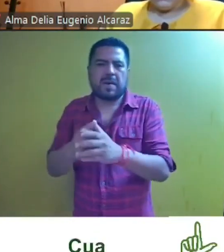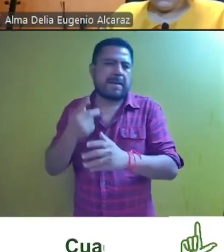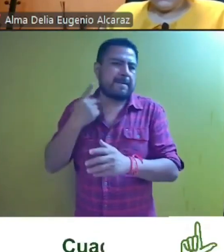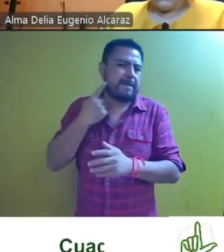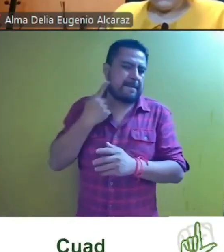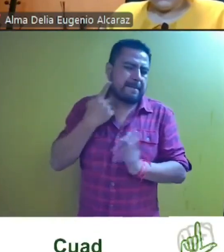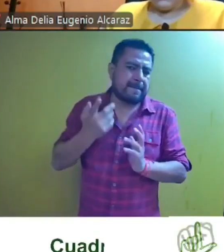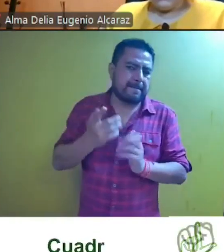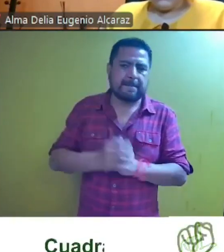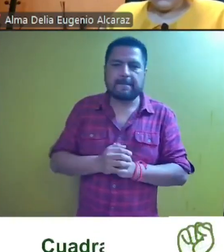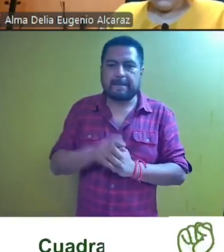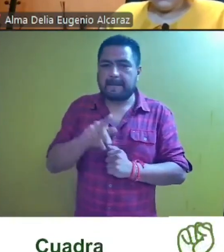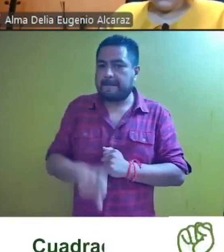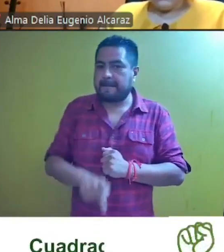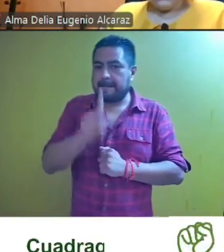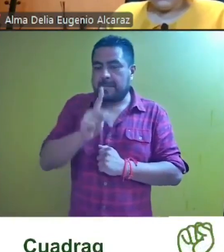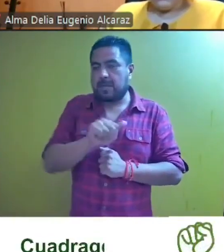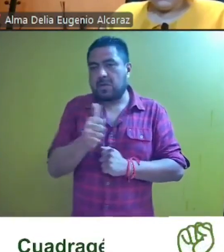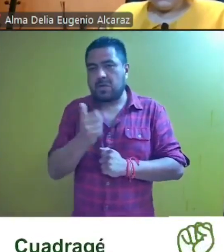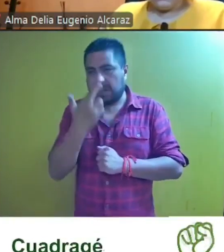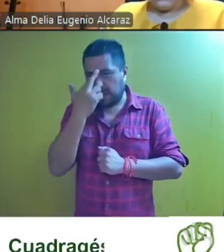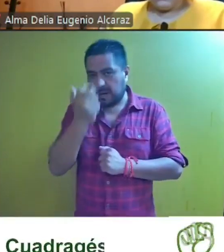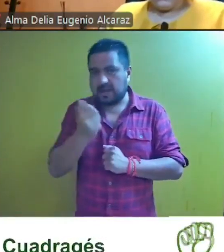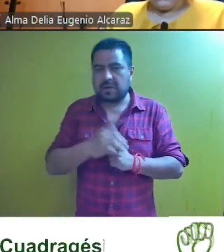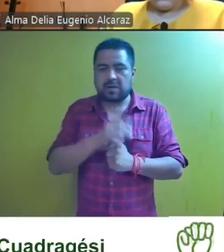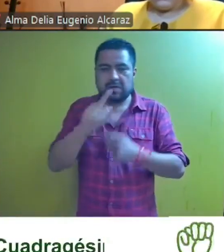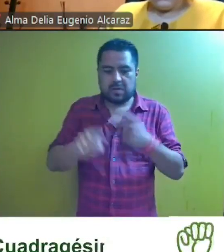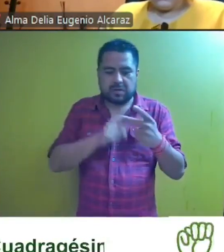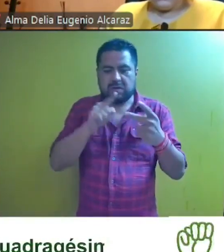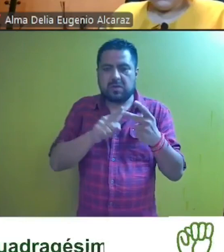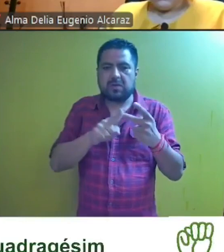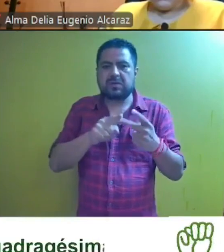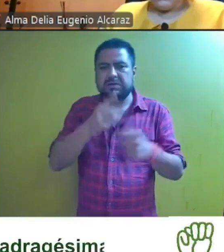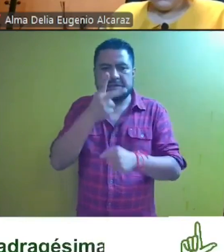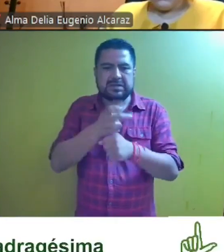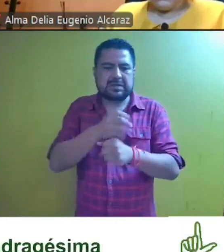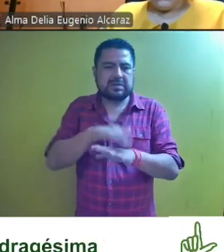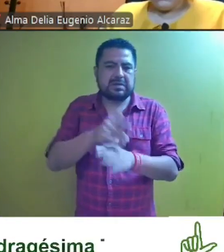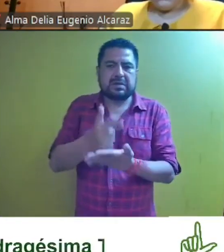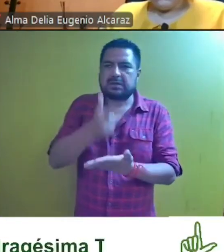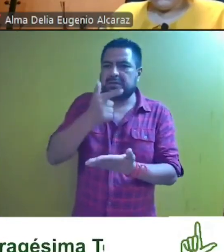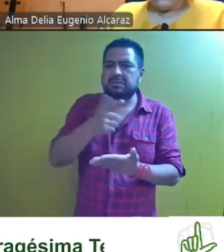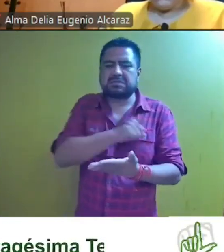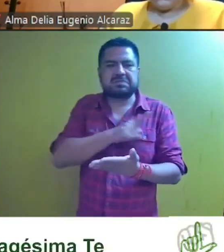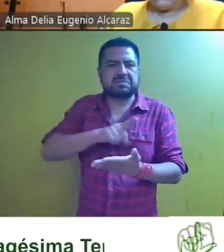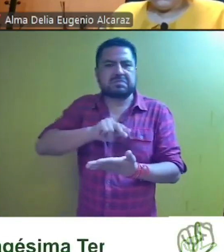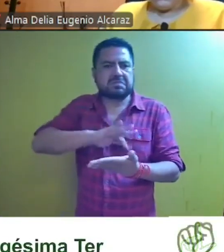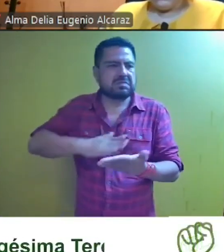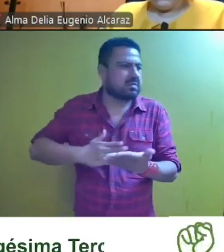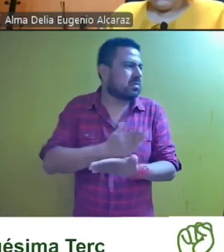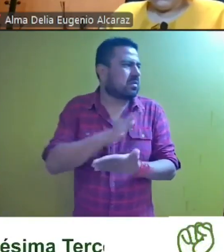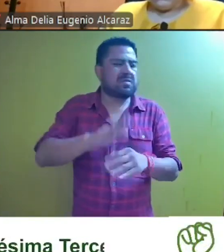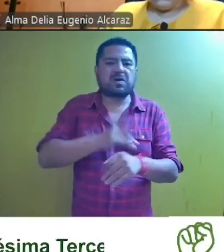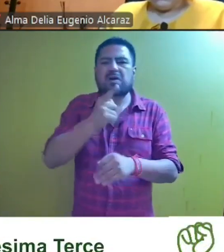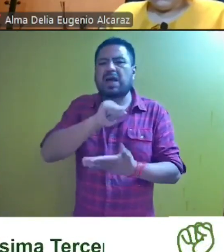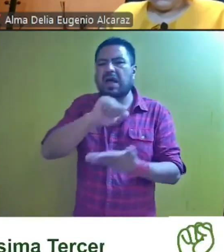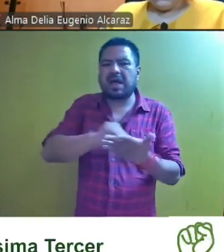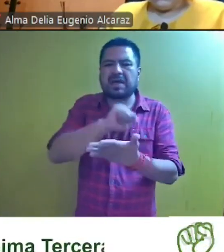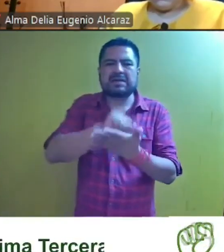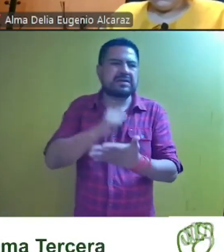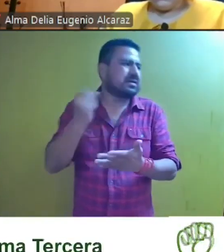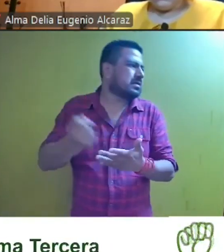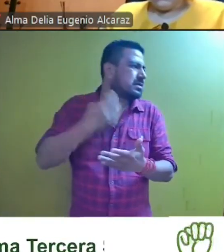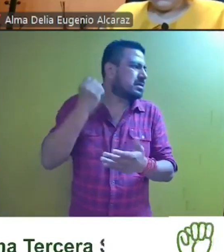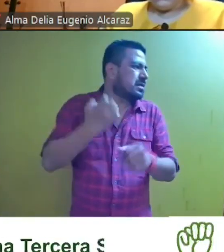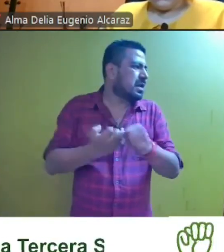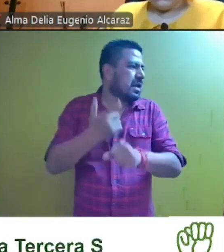pero por otras razones 2 el segundo gravio se considera infundado porque el acta de la asamblea estatal